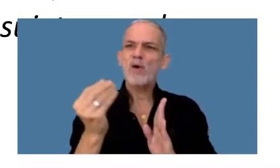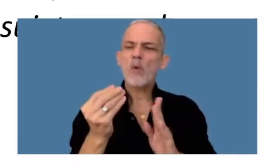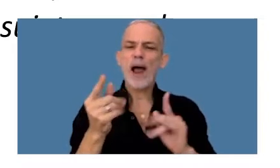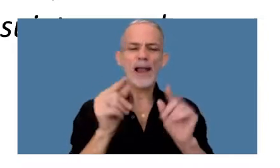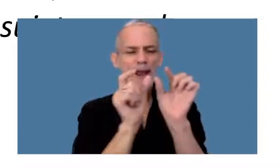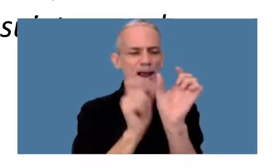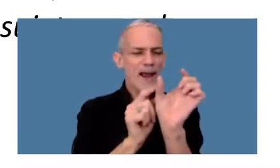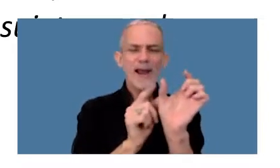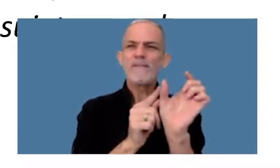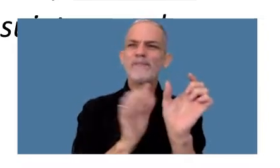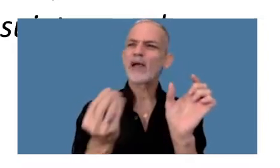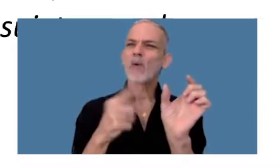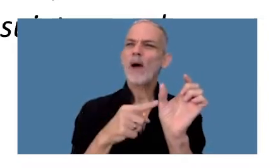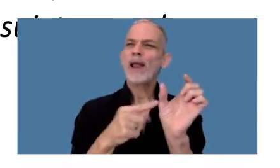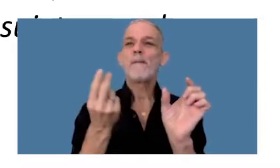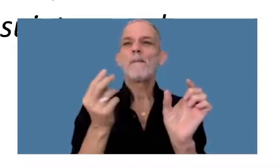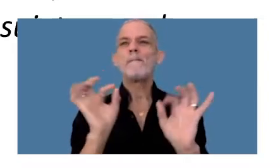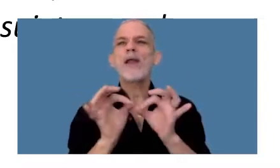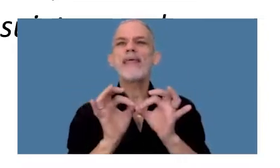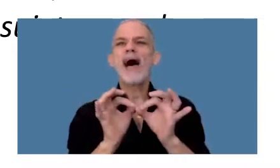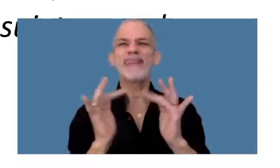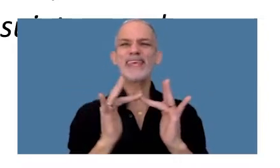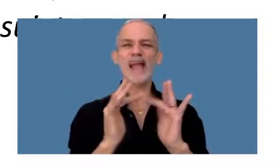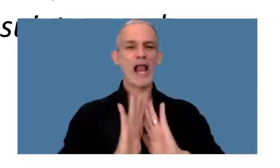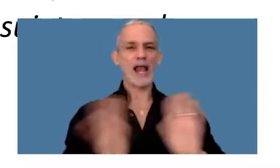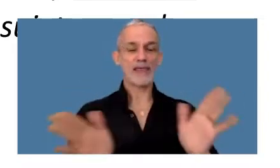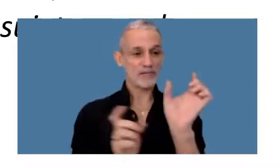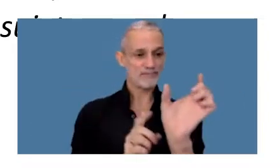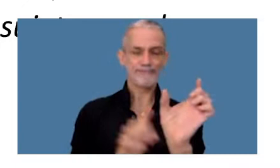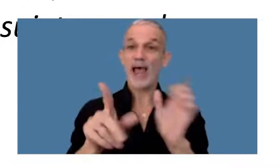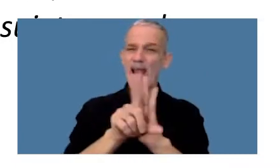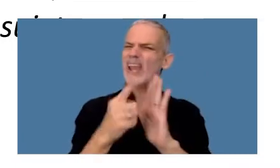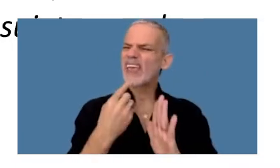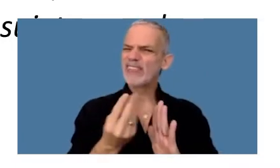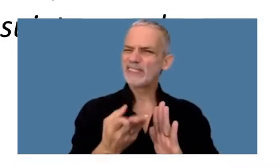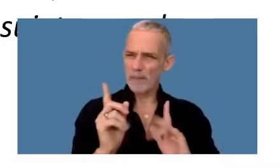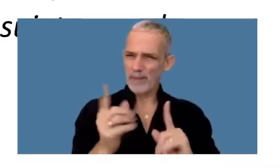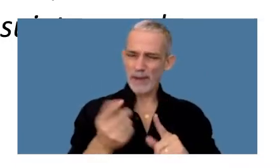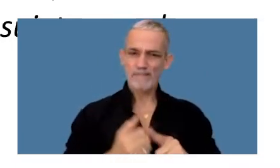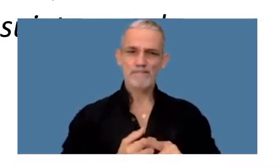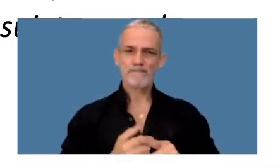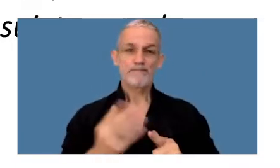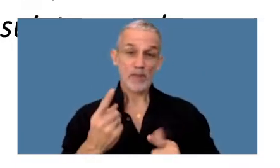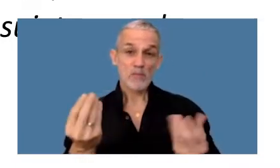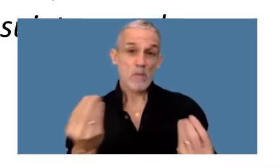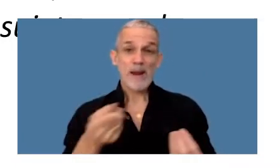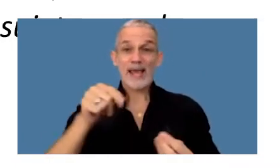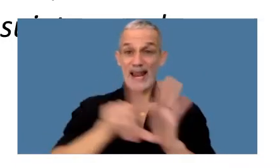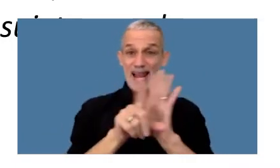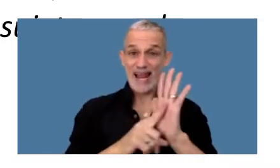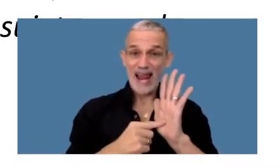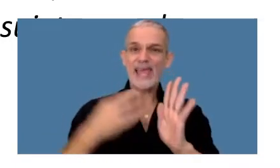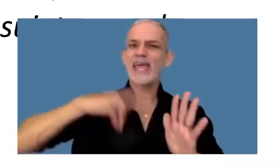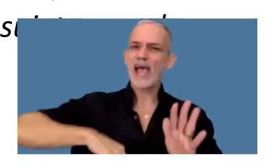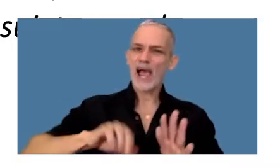voz moneda digital ¿Qué dice la ley? A los efectos de esta ley son